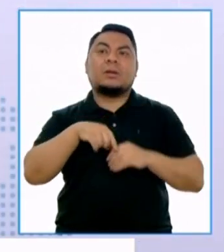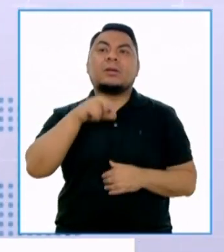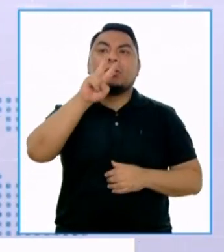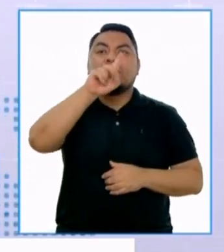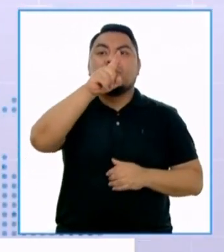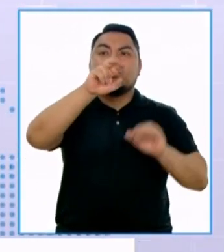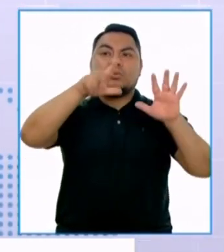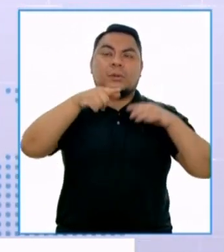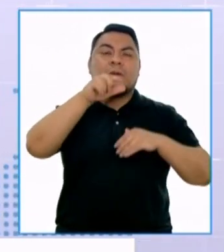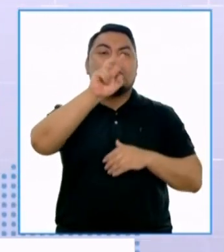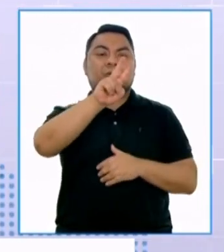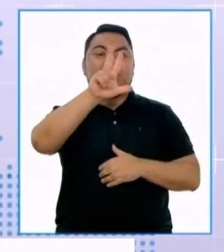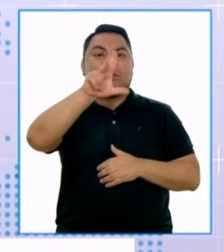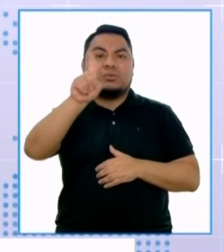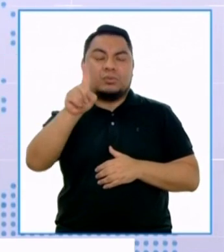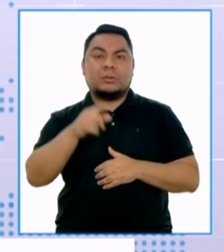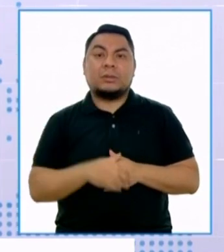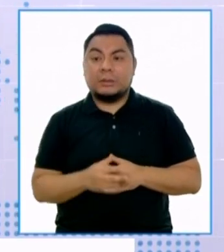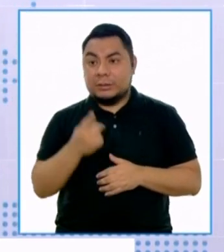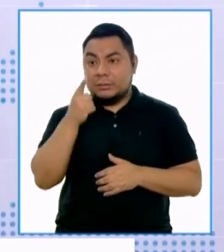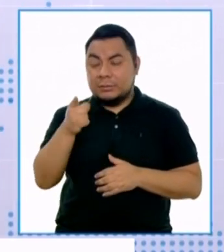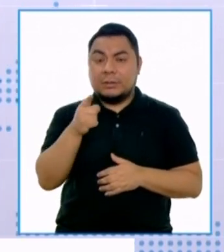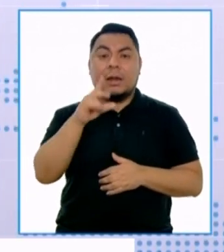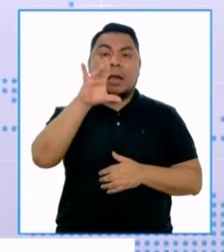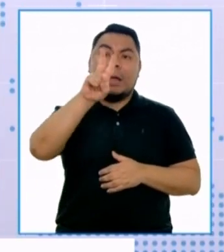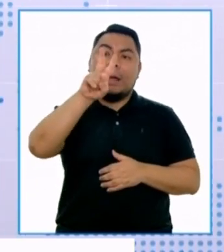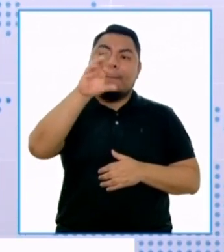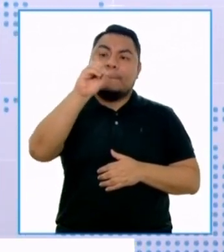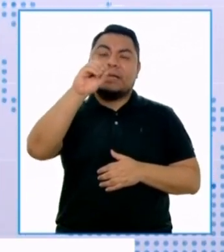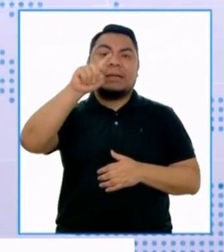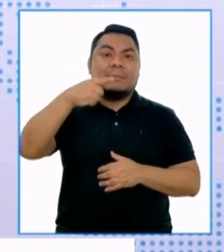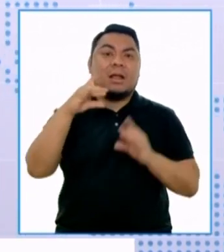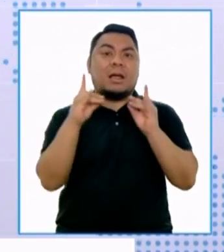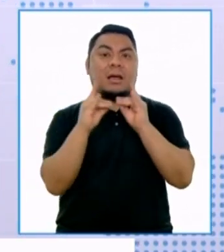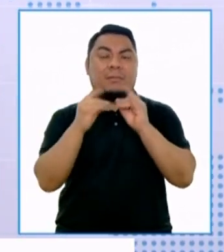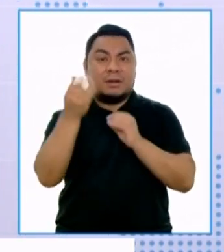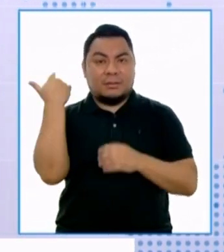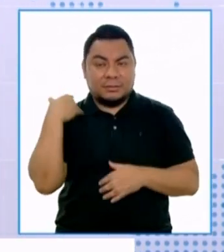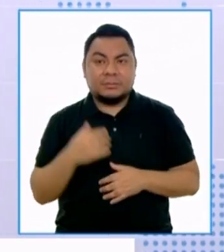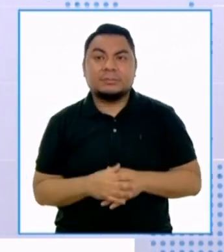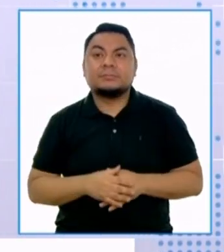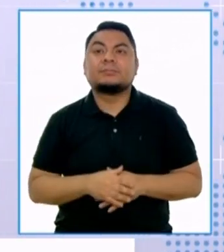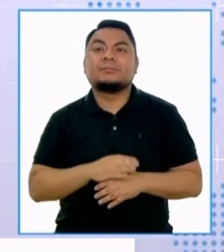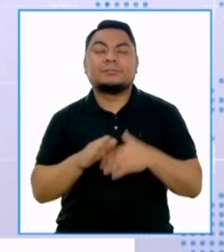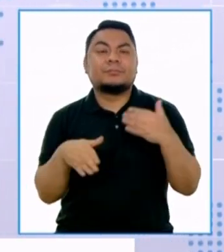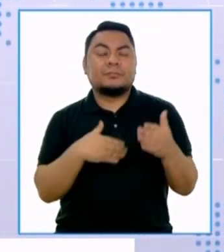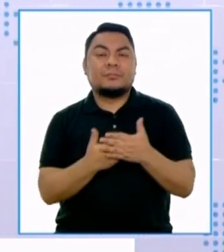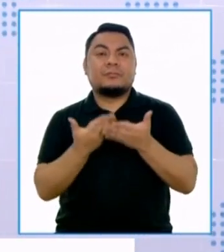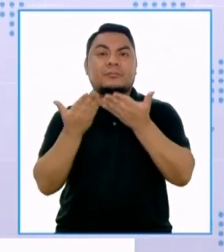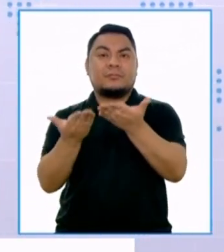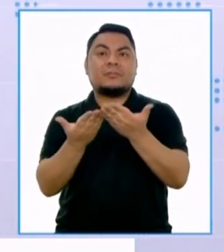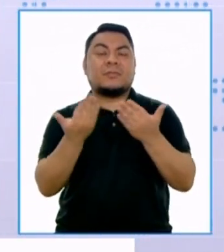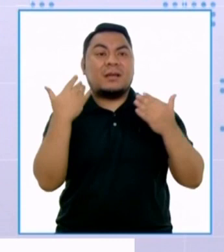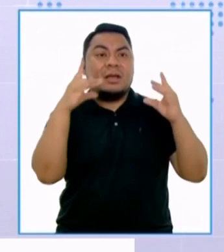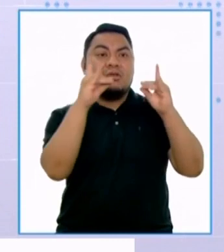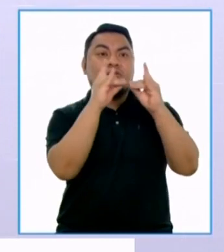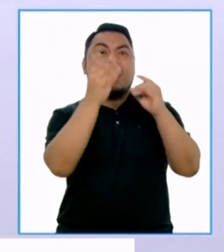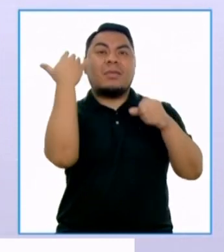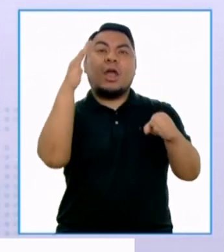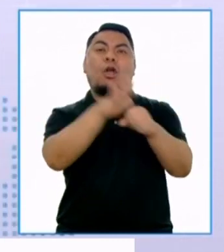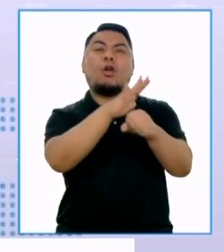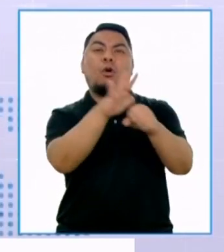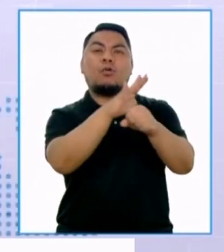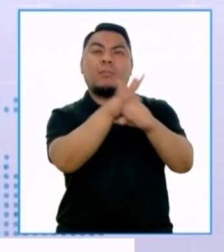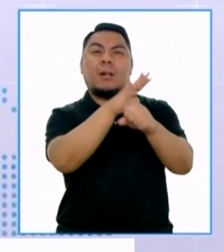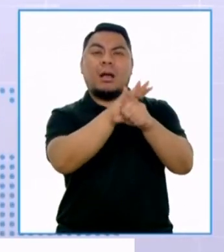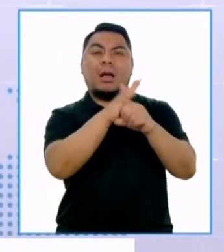.231, estamos viendo que de las 20.000 camas que tenía, un discreto decremento. Esto se debe